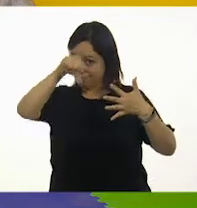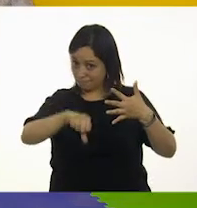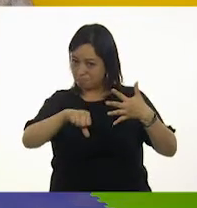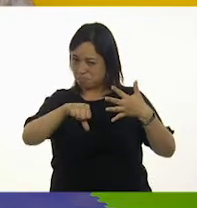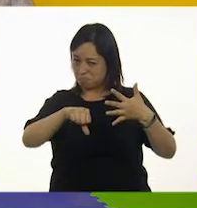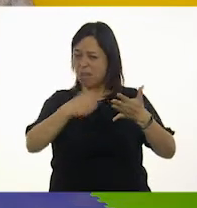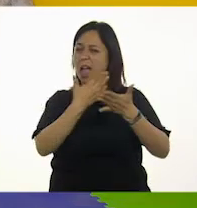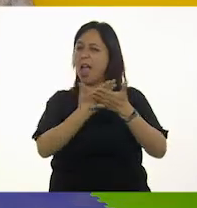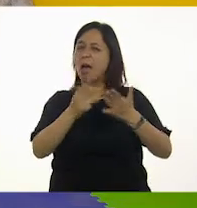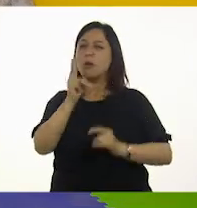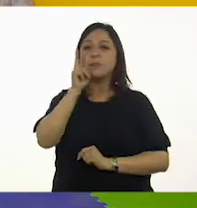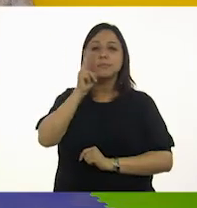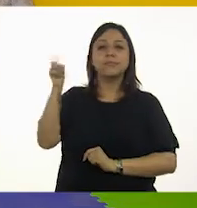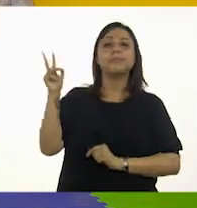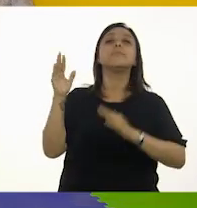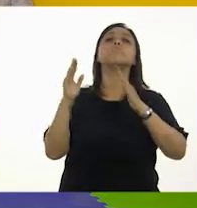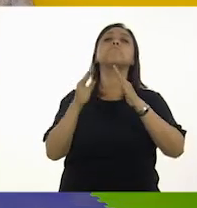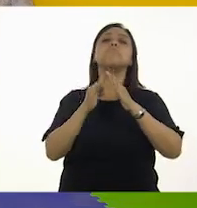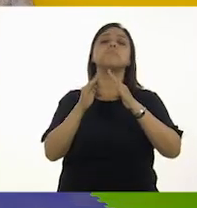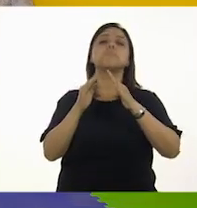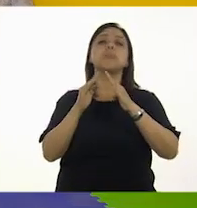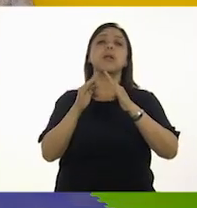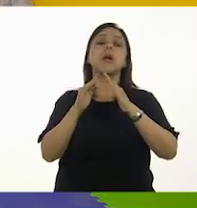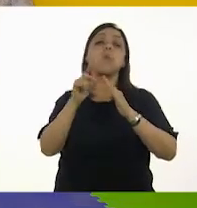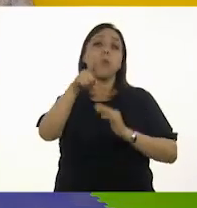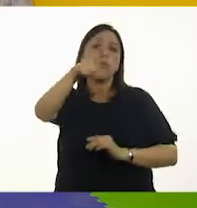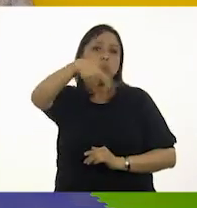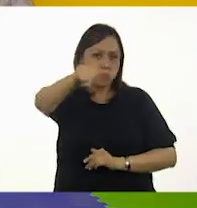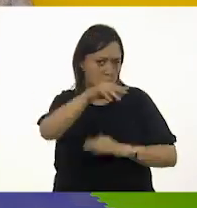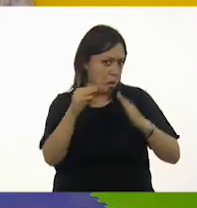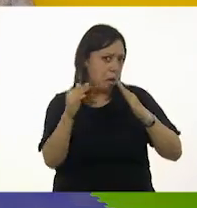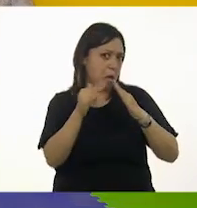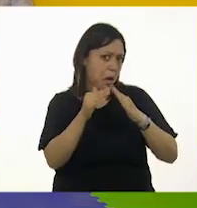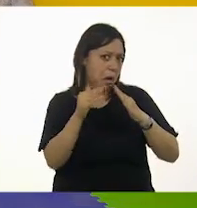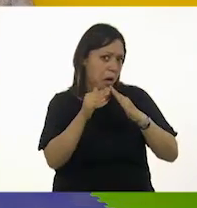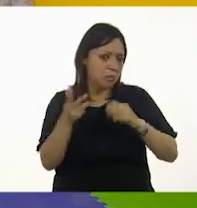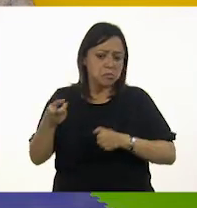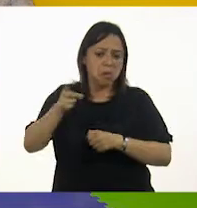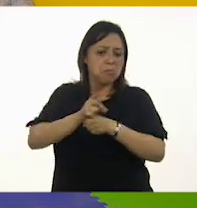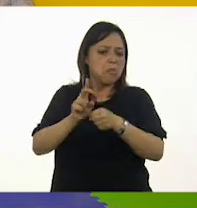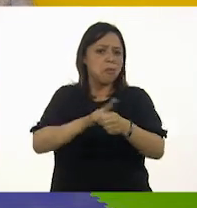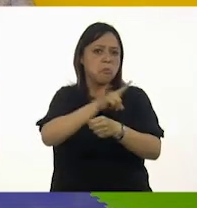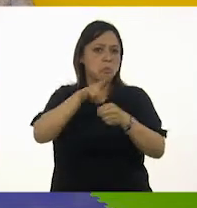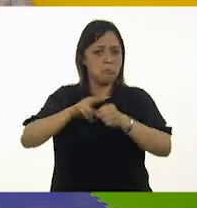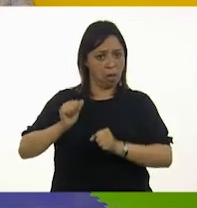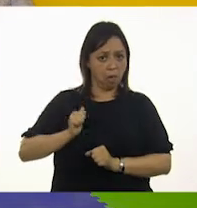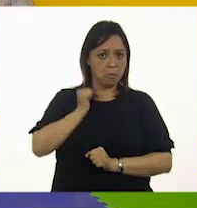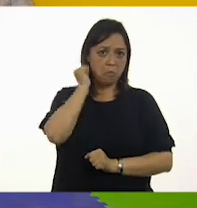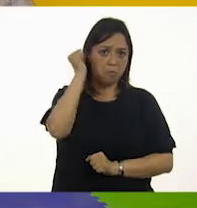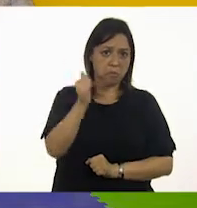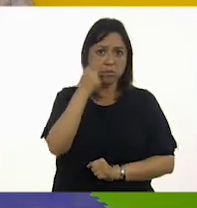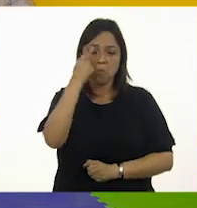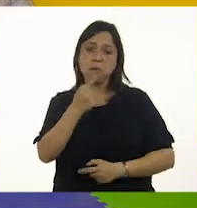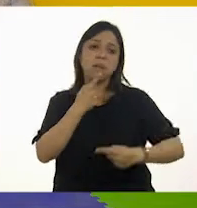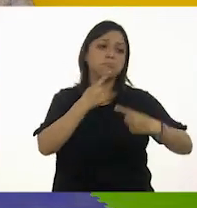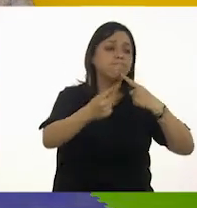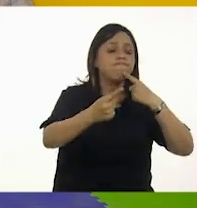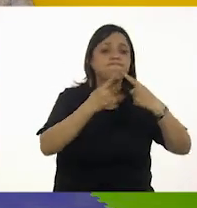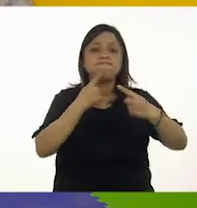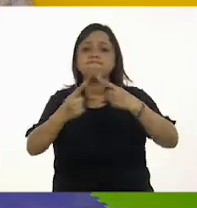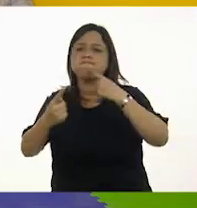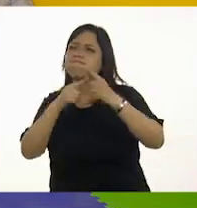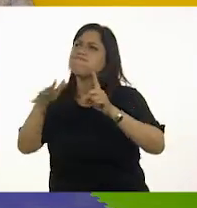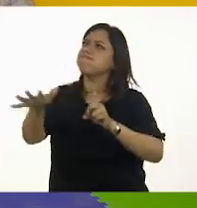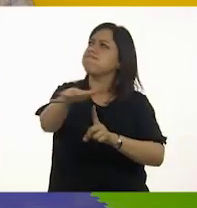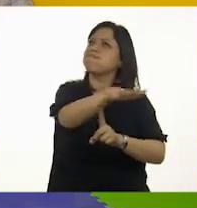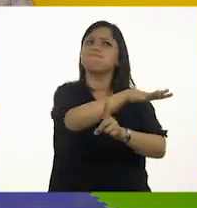¿qué les parece si en casa aprovechan los diferentes momentos de la rutina diaria para conversar con sus hijas e hijos sobre lo que hay a su